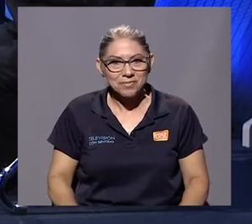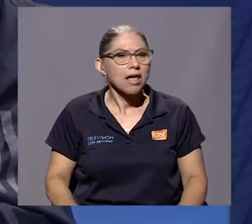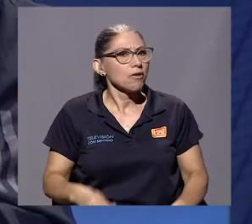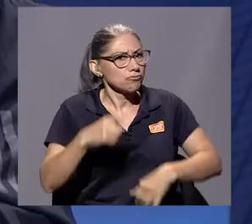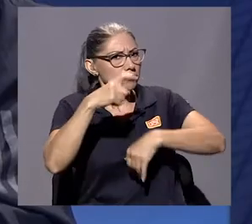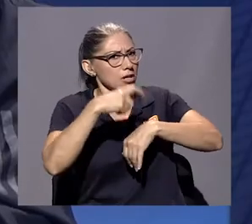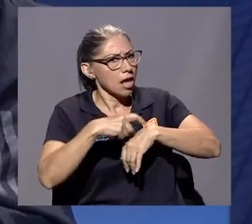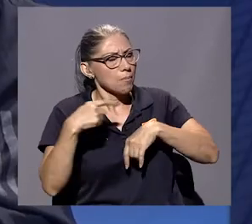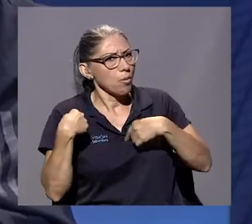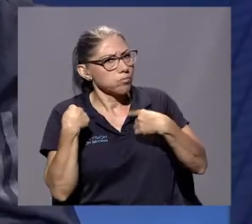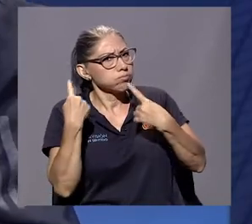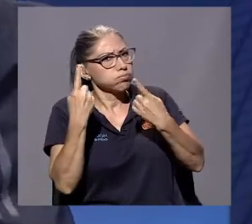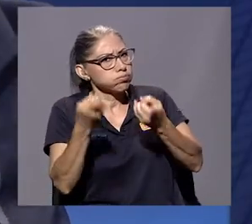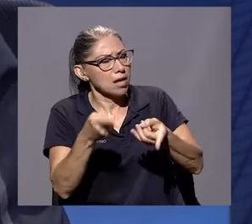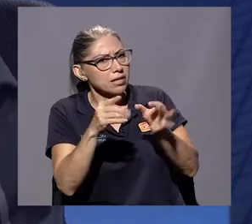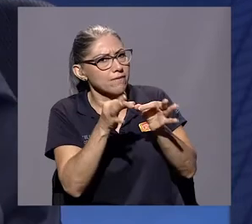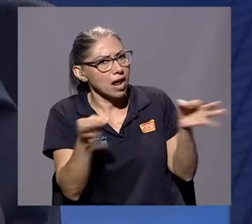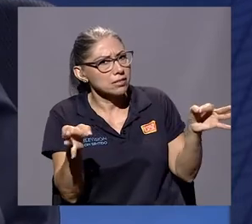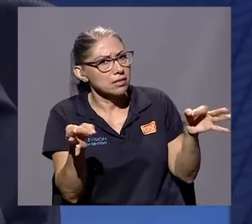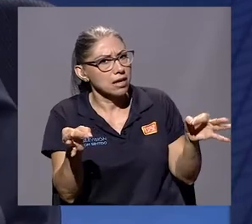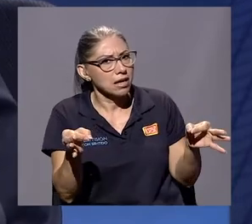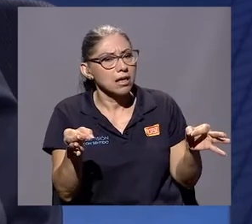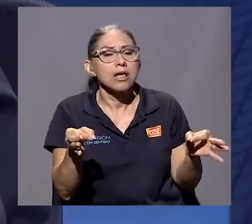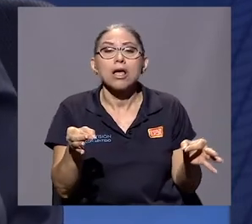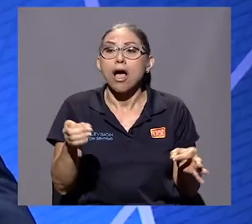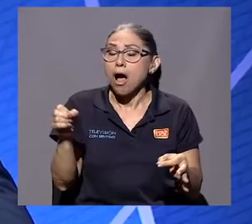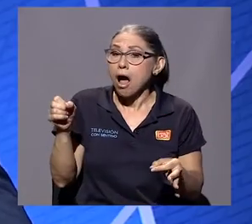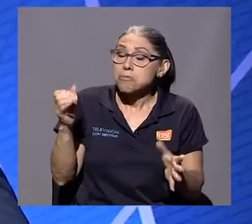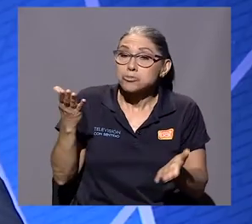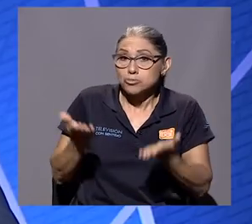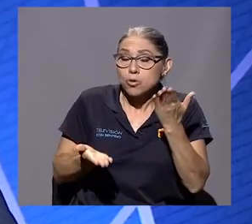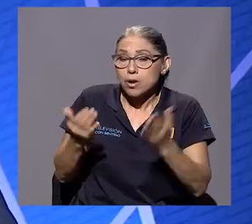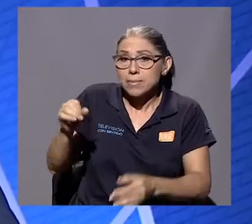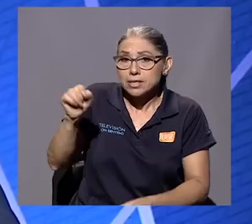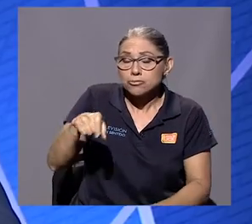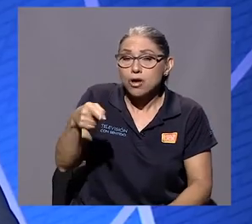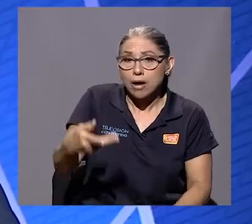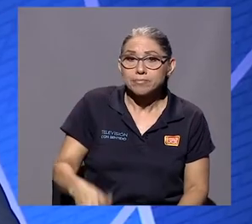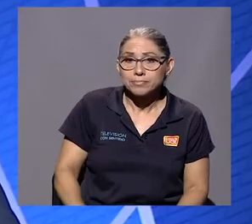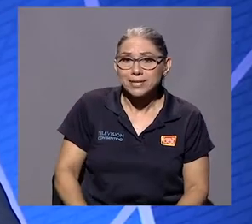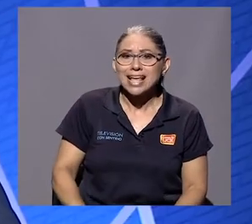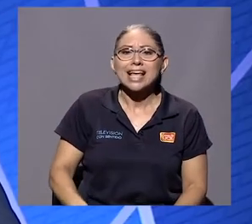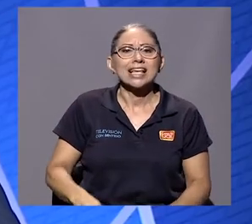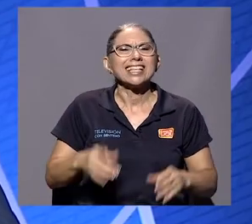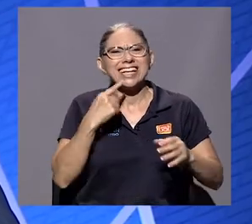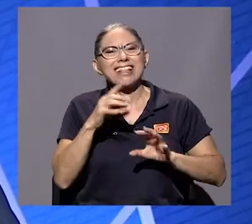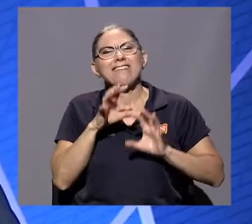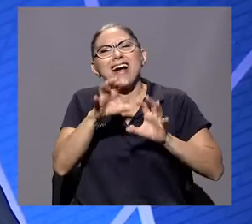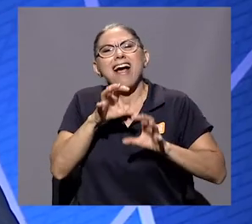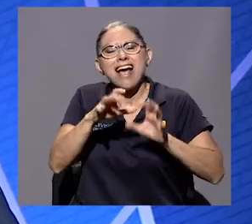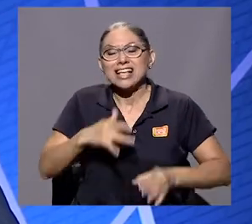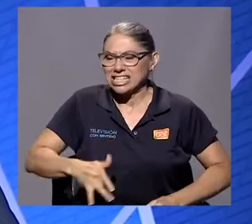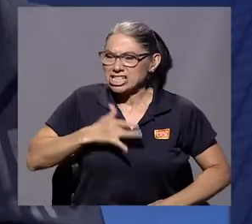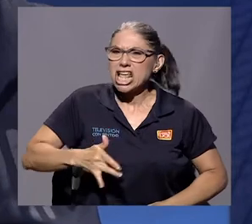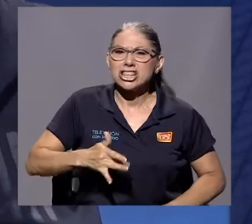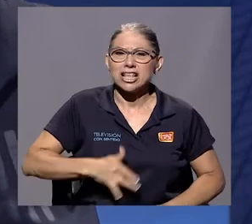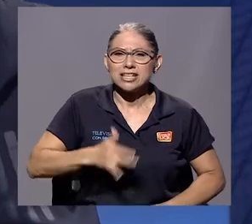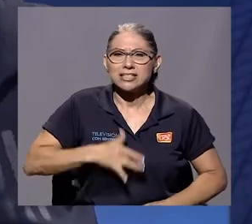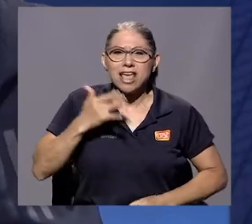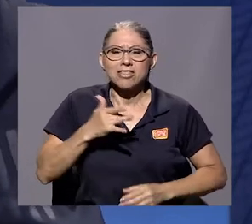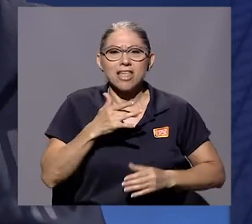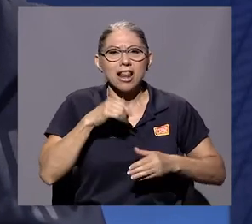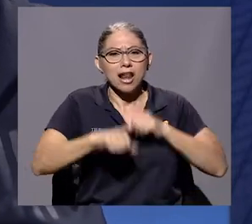Ha predominado durante el tiempo, además. ¿Perdón? Esa frase ha predominado en el tiempo, además. Seguramente, ahí está. Se siente, se siente la lucha